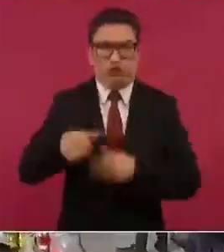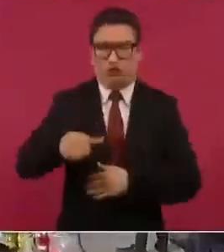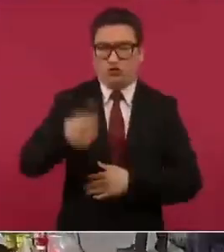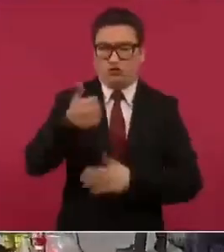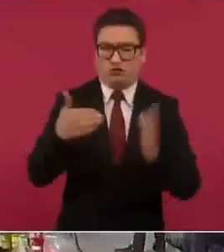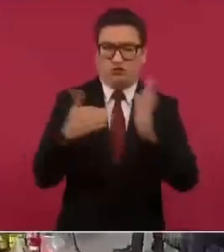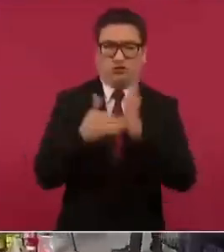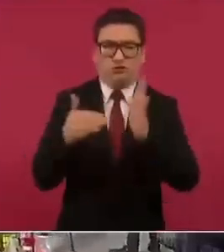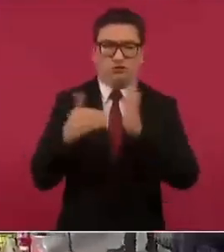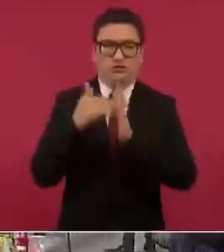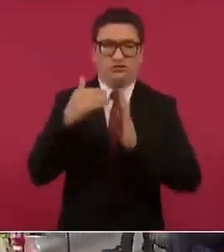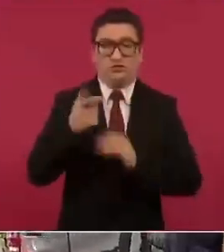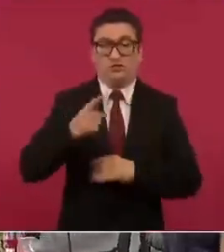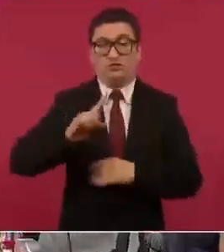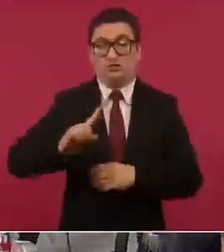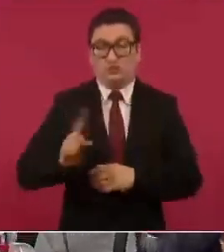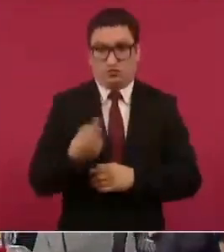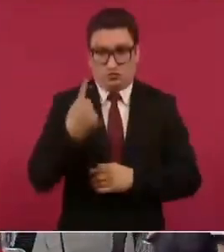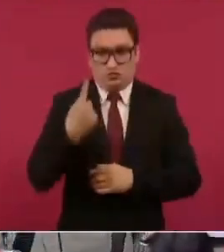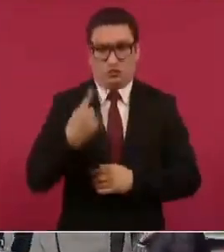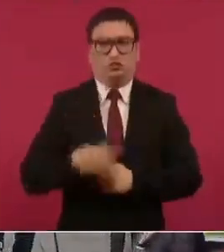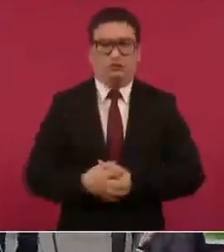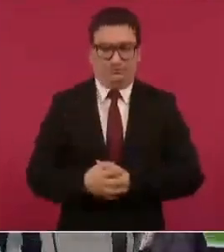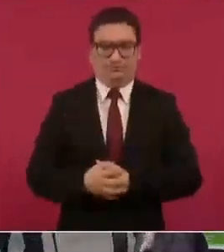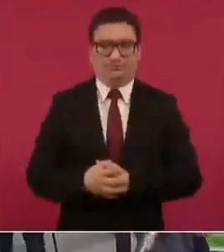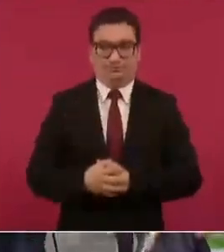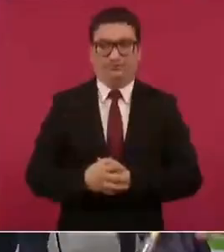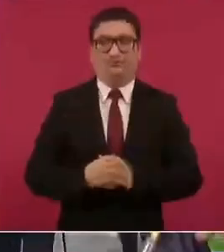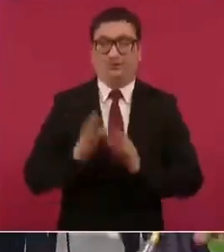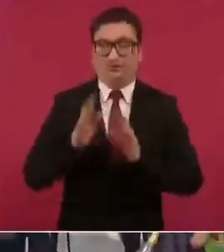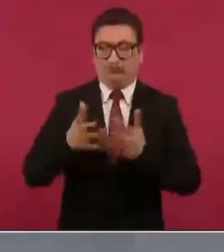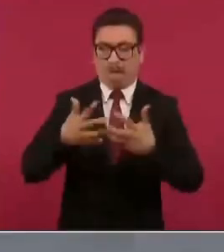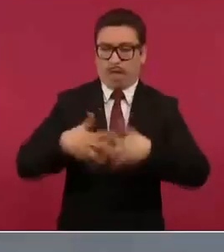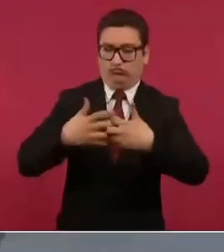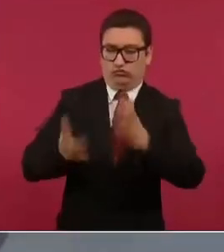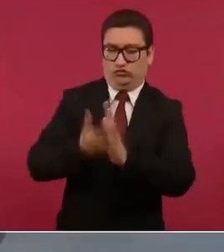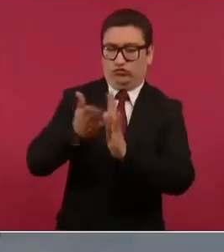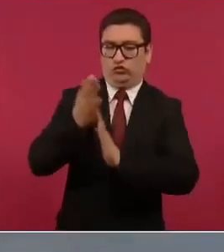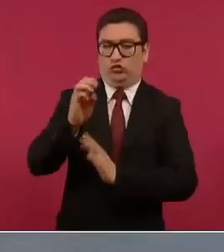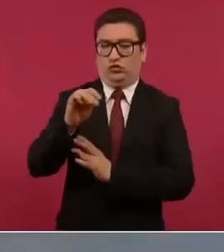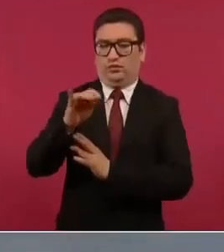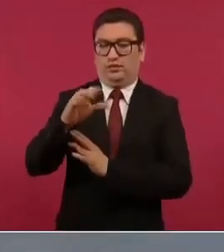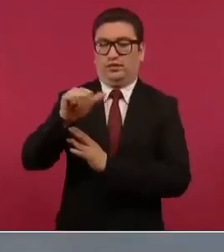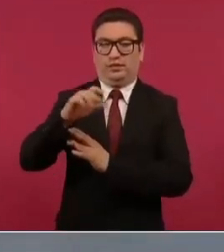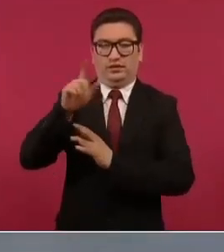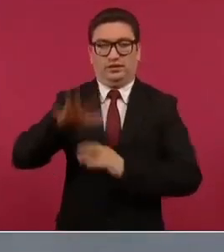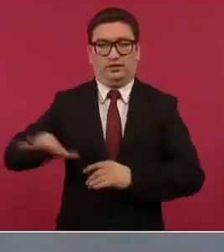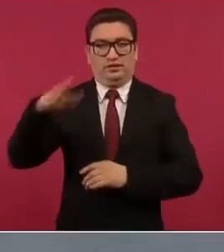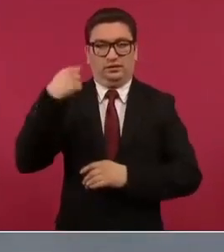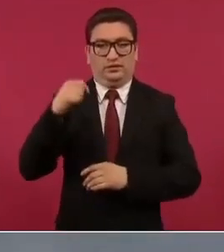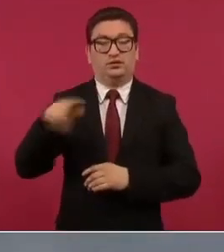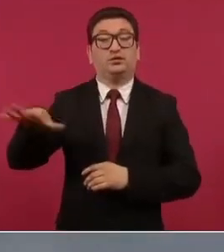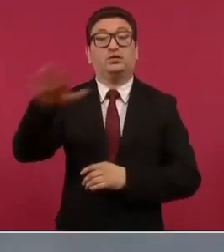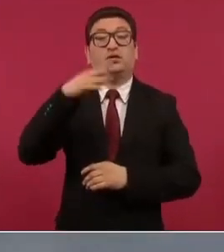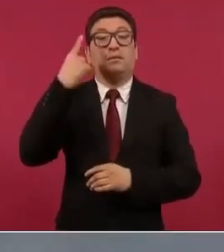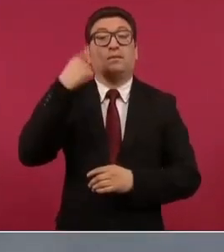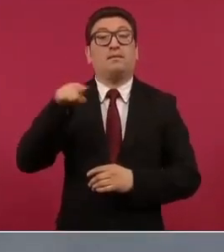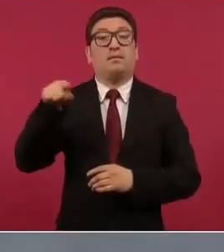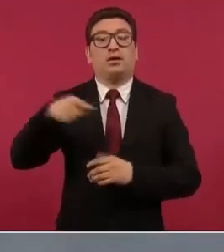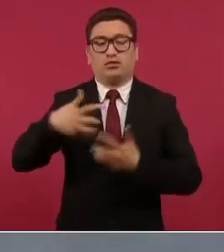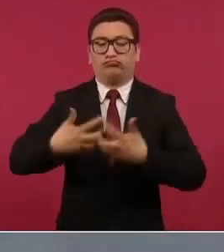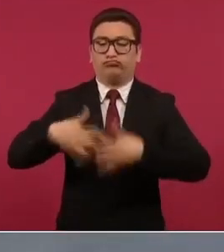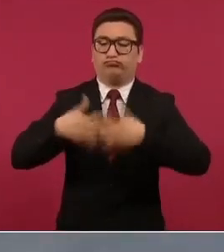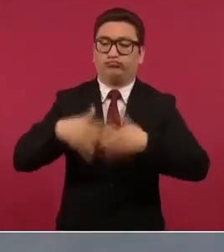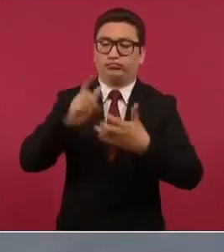mil millones de dólares se construyó la refinería Olmeca en Paraíso Tabasco para procesar